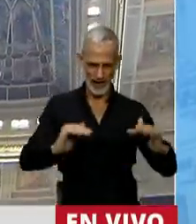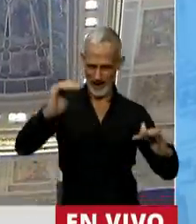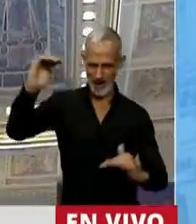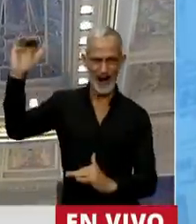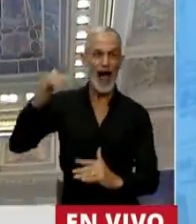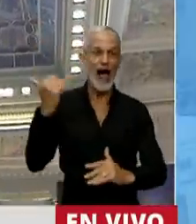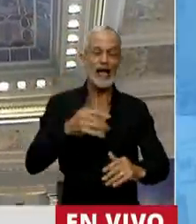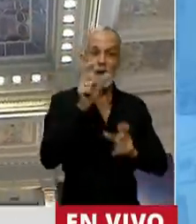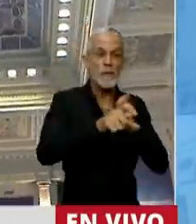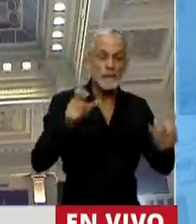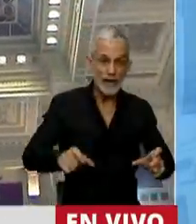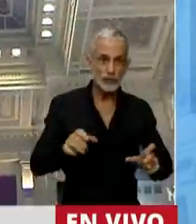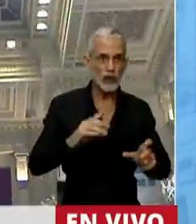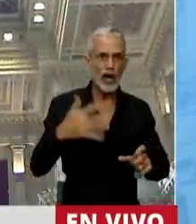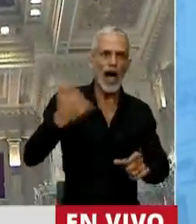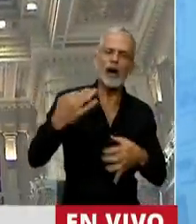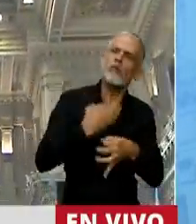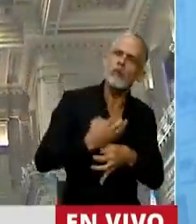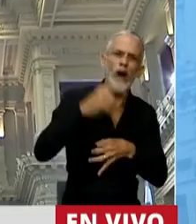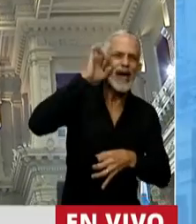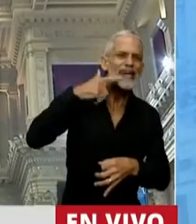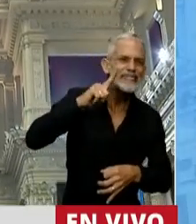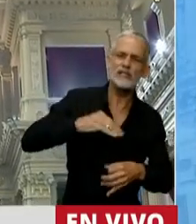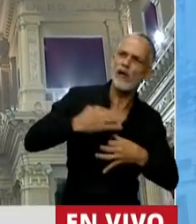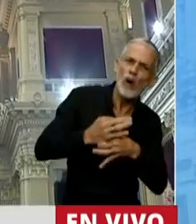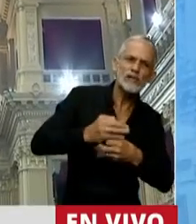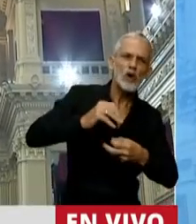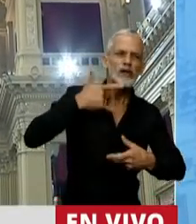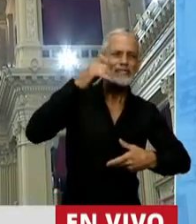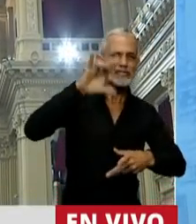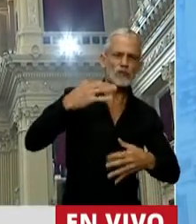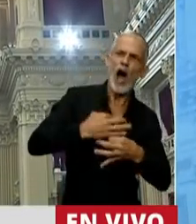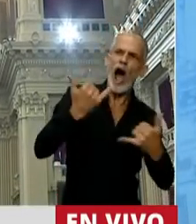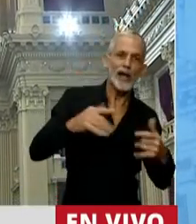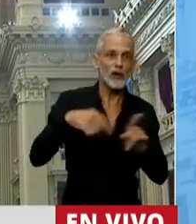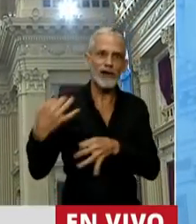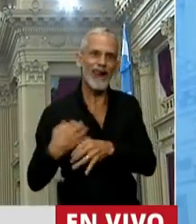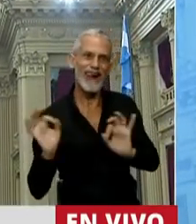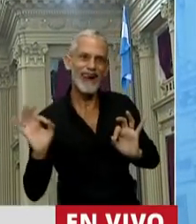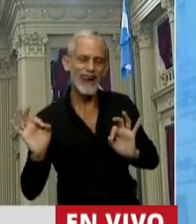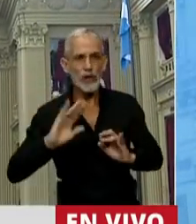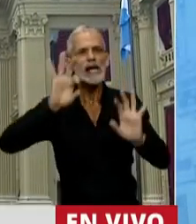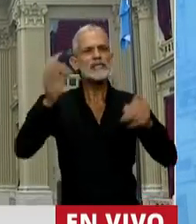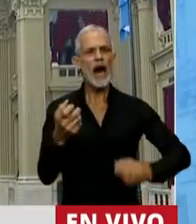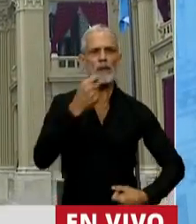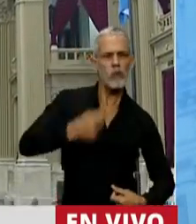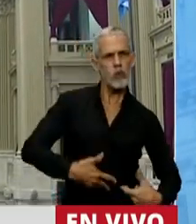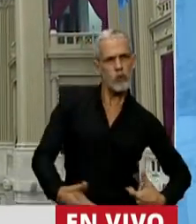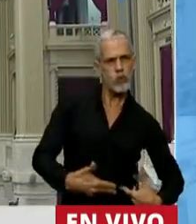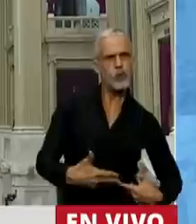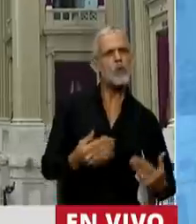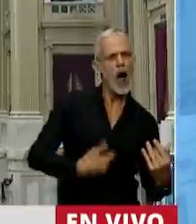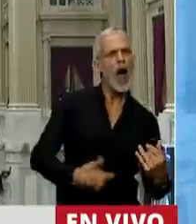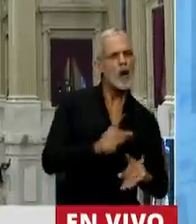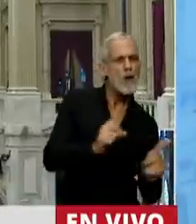que existe entre las personas que recibieron educación sexual y las que no. Entre quienes saben cuáles son los métodos anticonceptivos y pueden